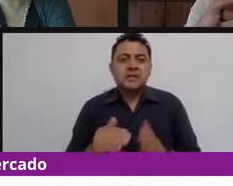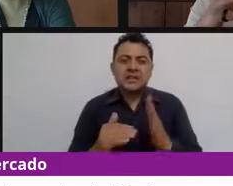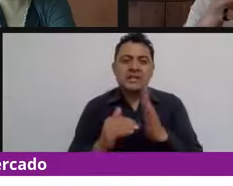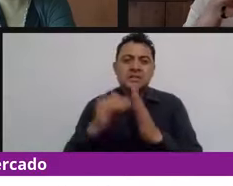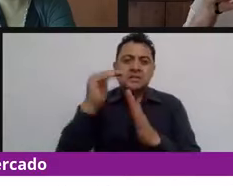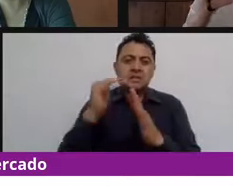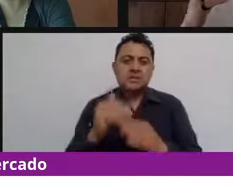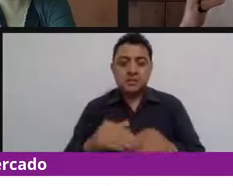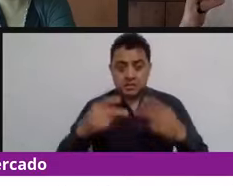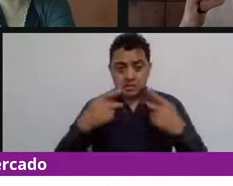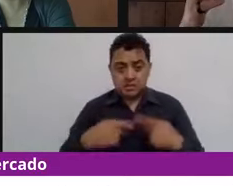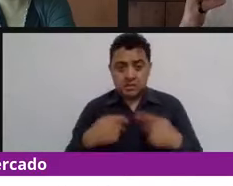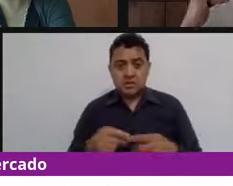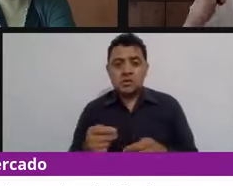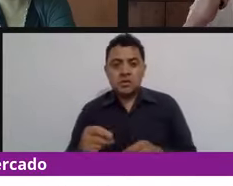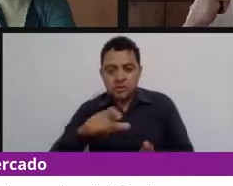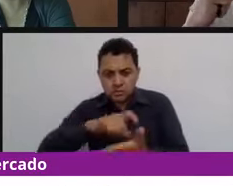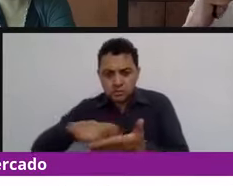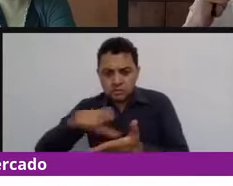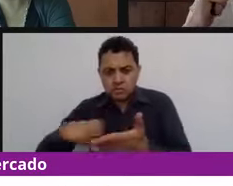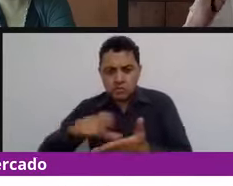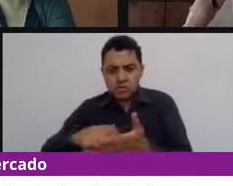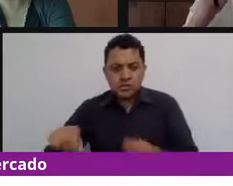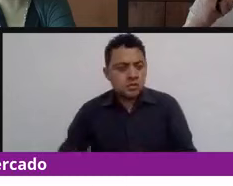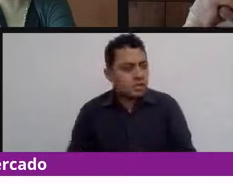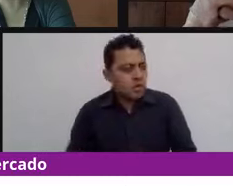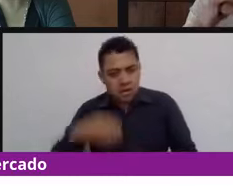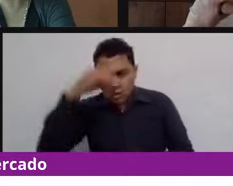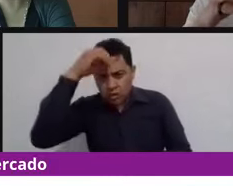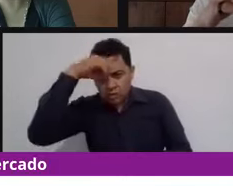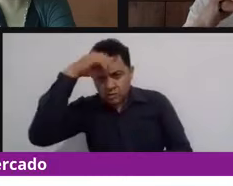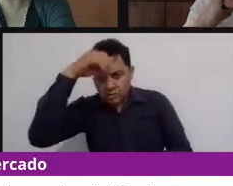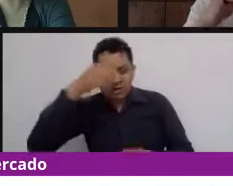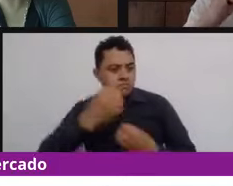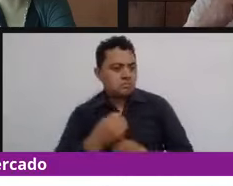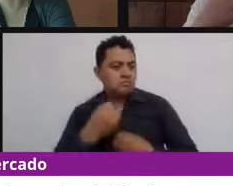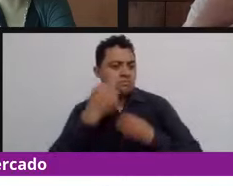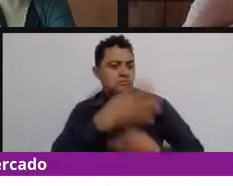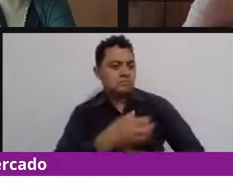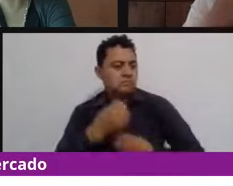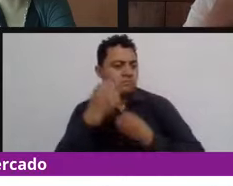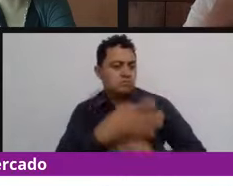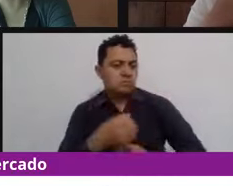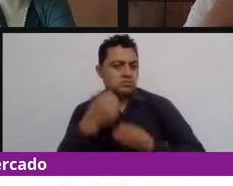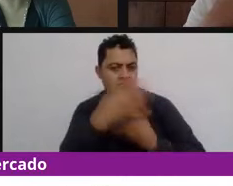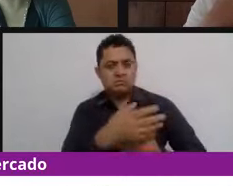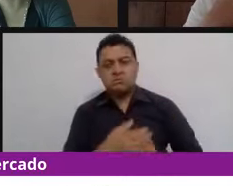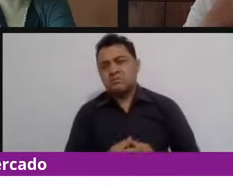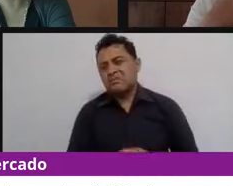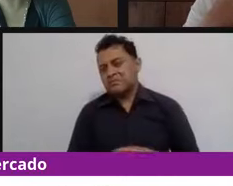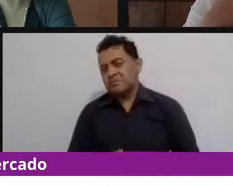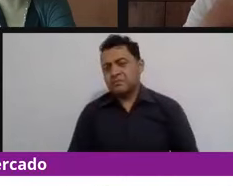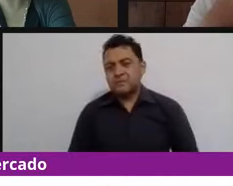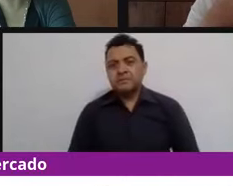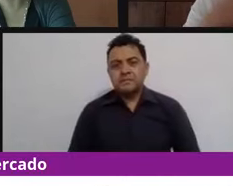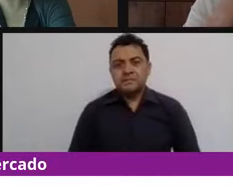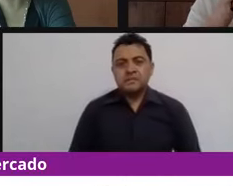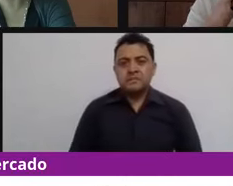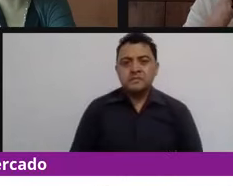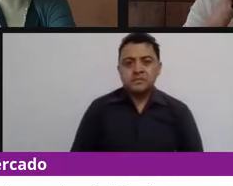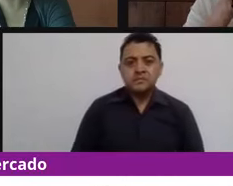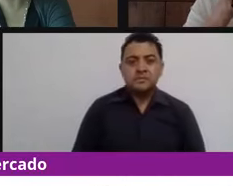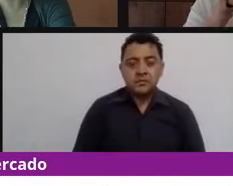consumidores empiezan a hablar y el y nos dimos cuenta del poder que tiene o que radica en el